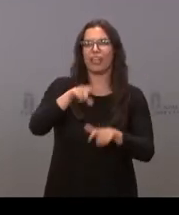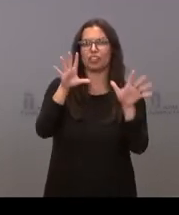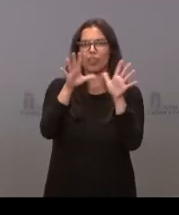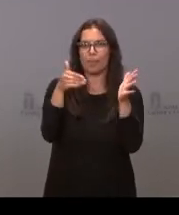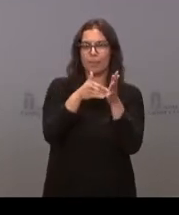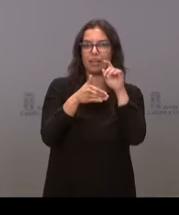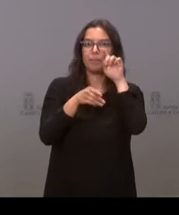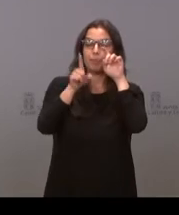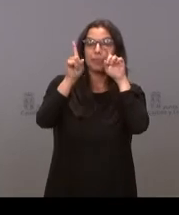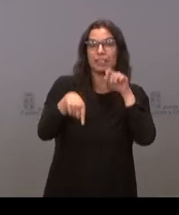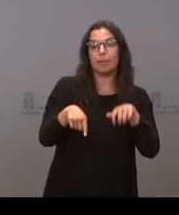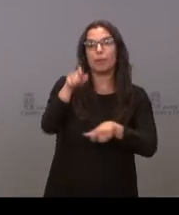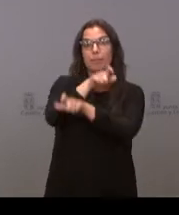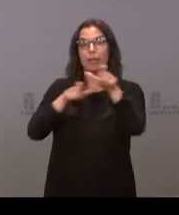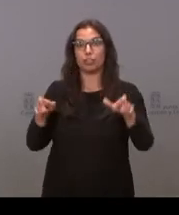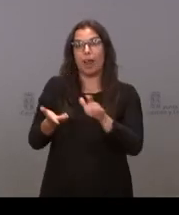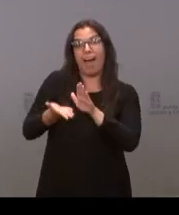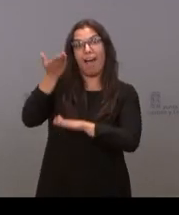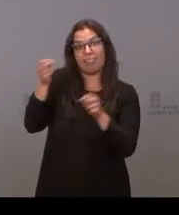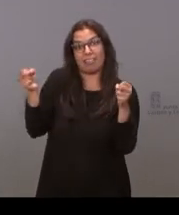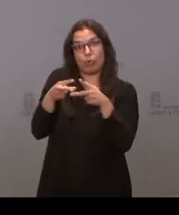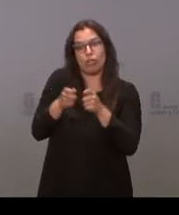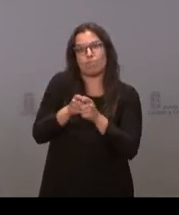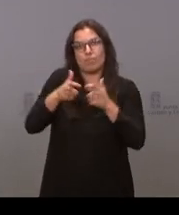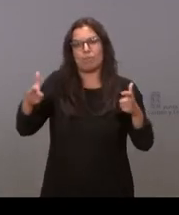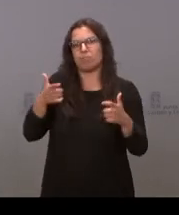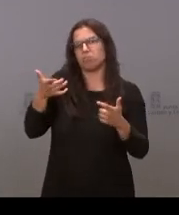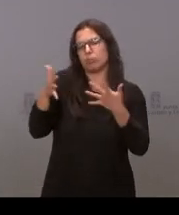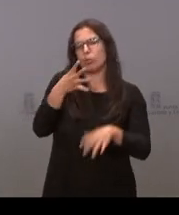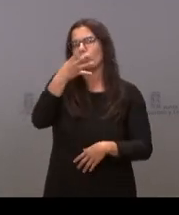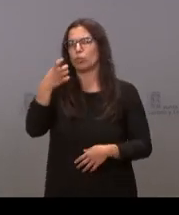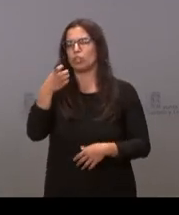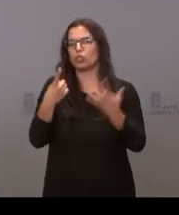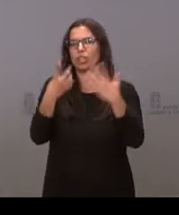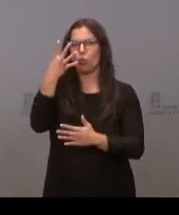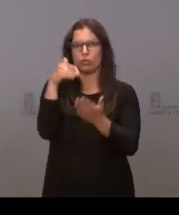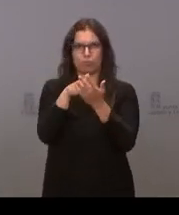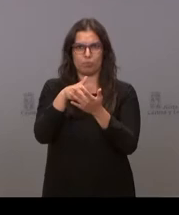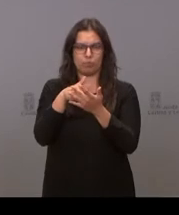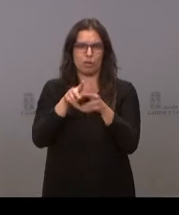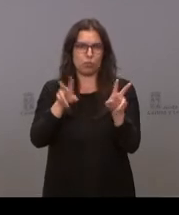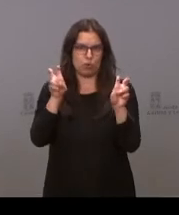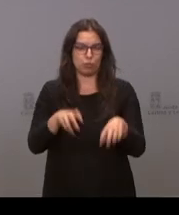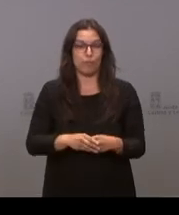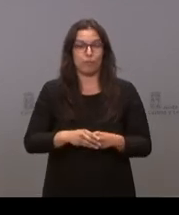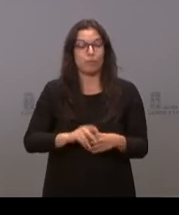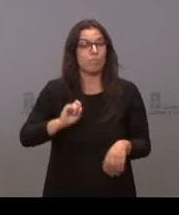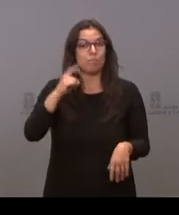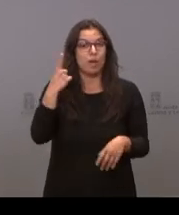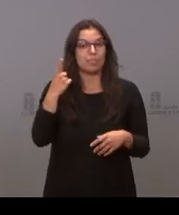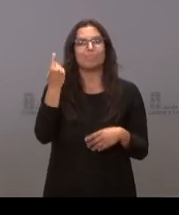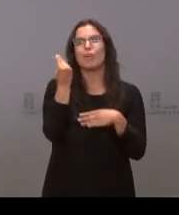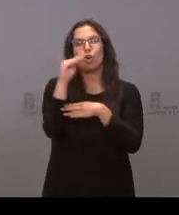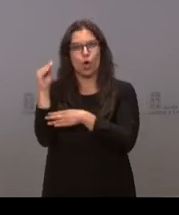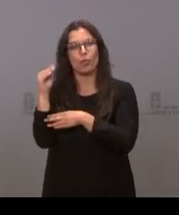un aumento en el número de afiliados a la Seguridad Social de en torno a 464.000 nuevos afiliados a la Seguridad Social, sobre todo de gente